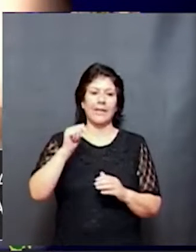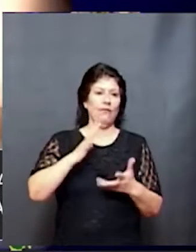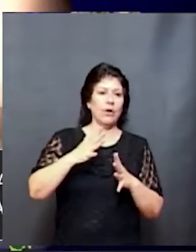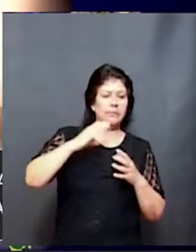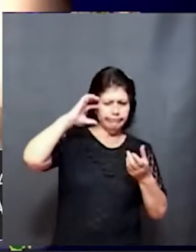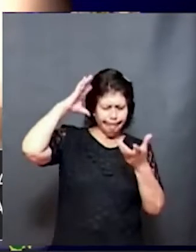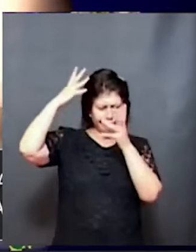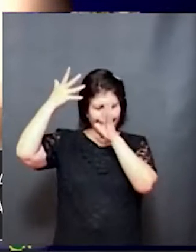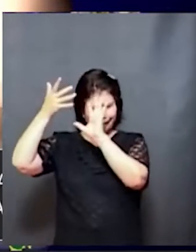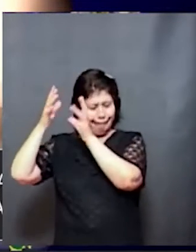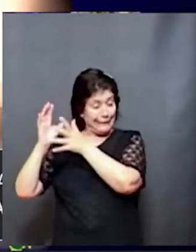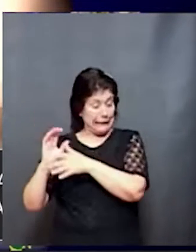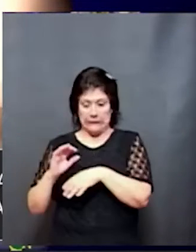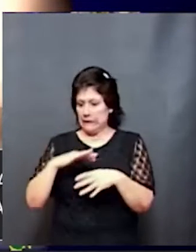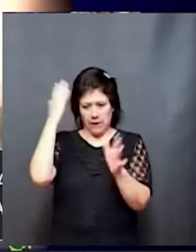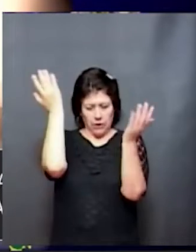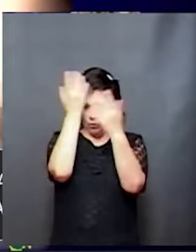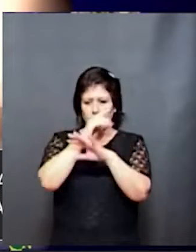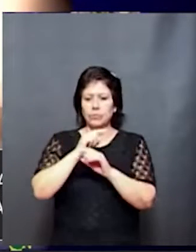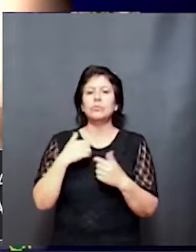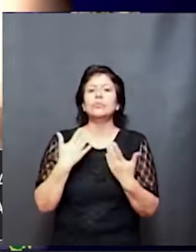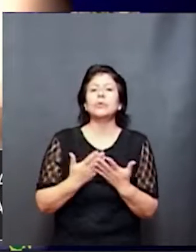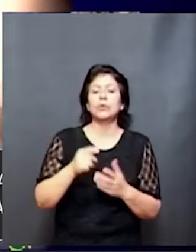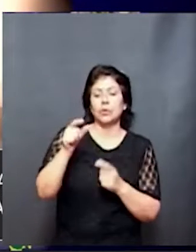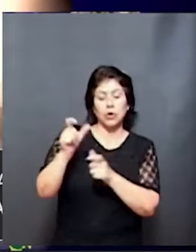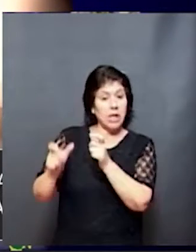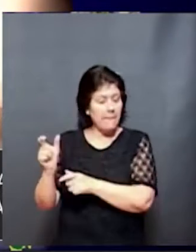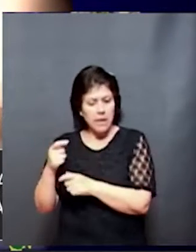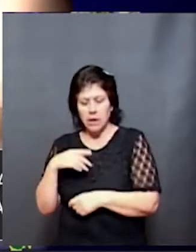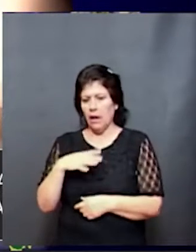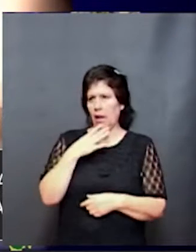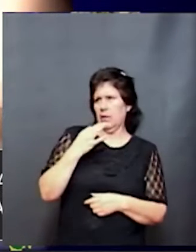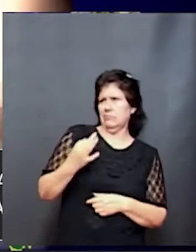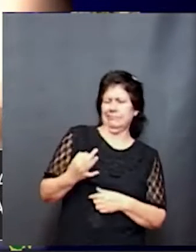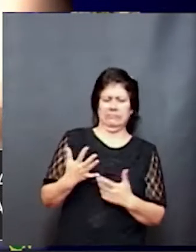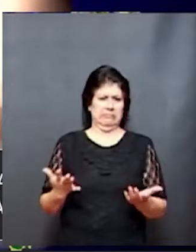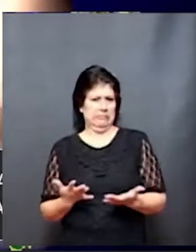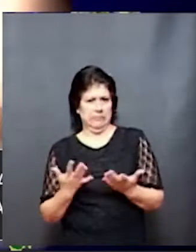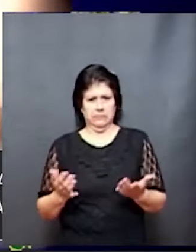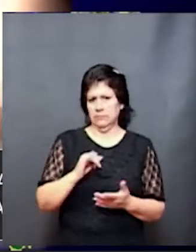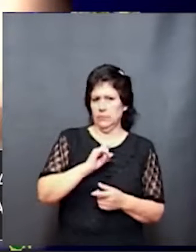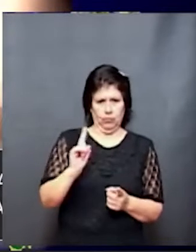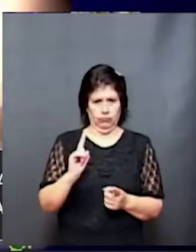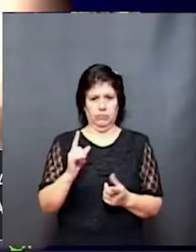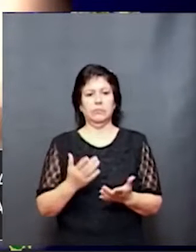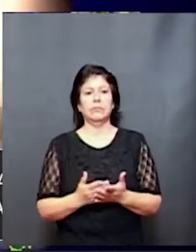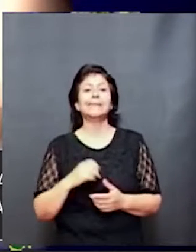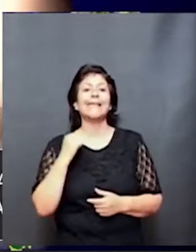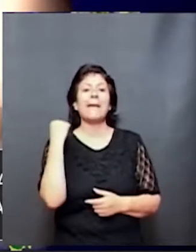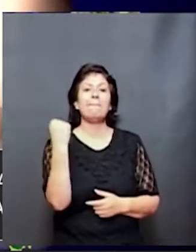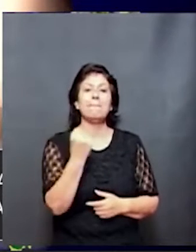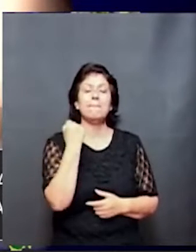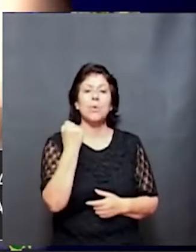algunas personas y afectan en algunas personas, hacen que ellos miren la realidad de una manera diferente. Por eso es importante conocer